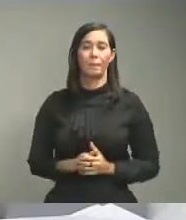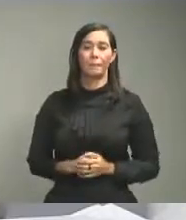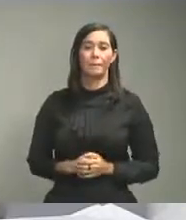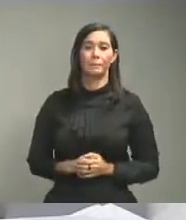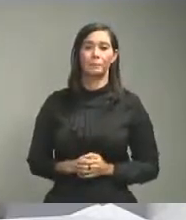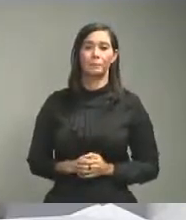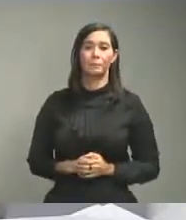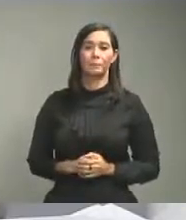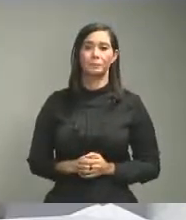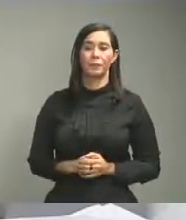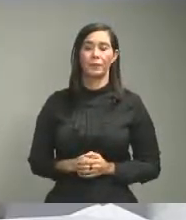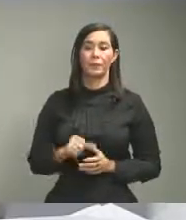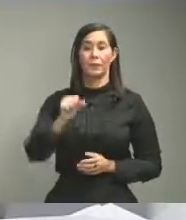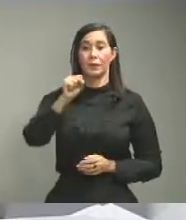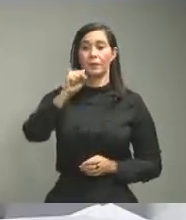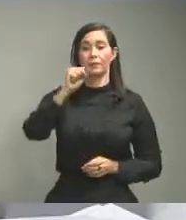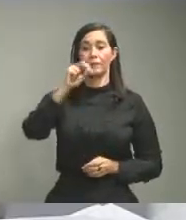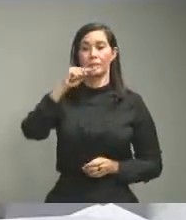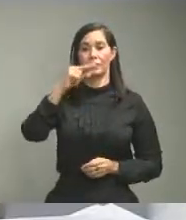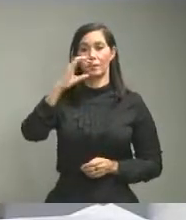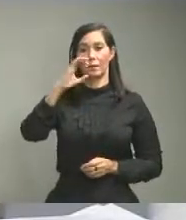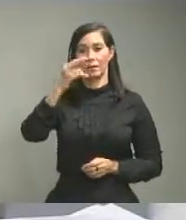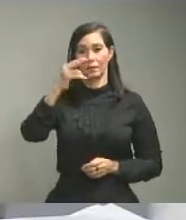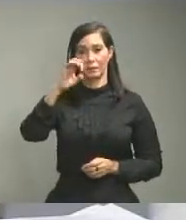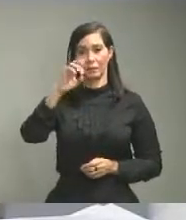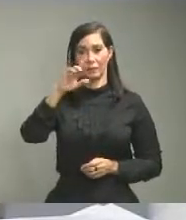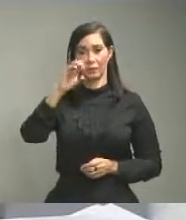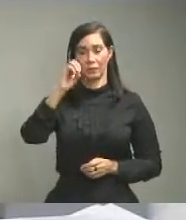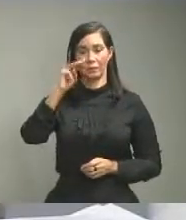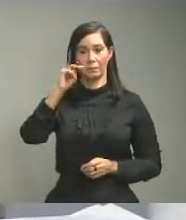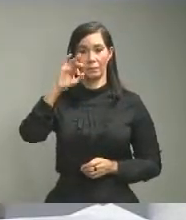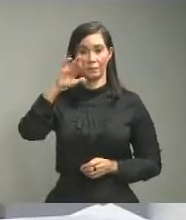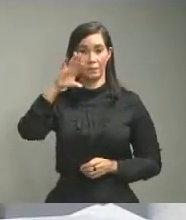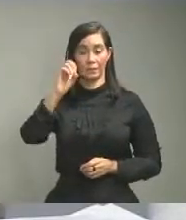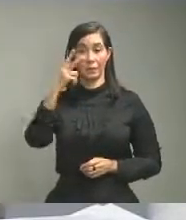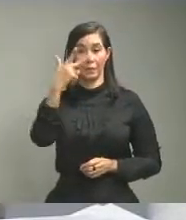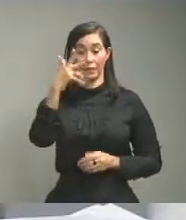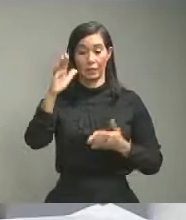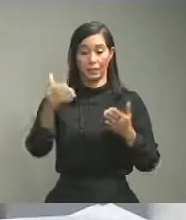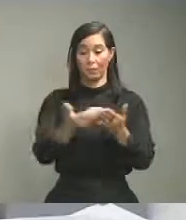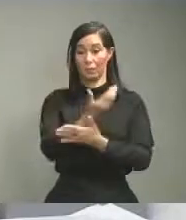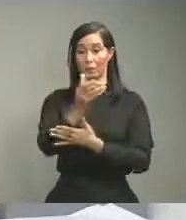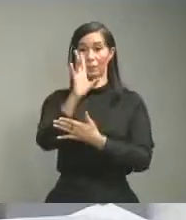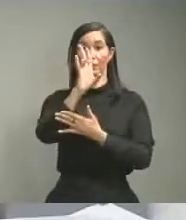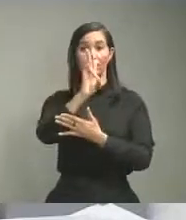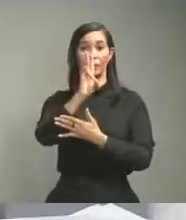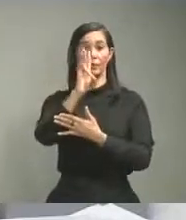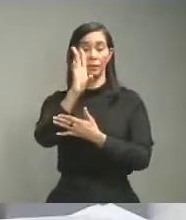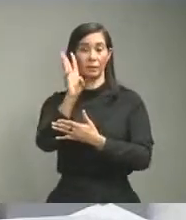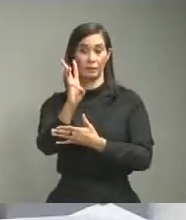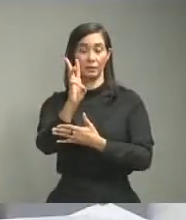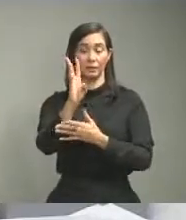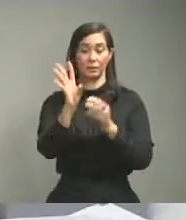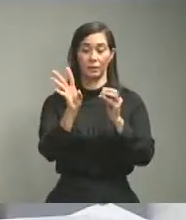Sánchez Ramírez 3 casos nuevos 476 acumulados